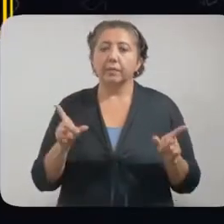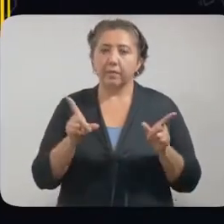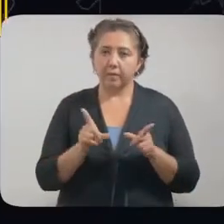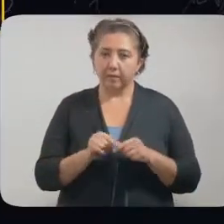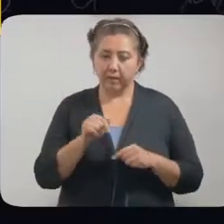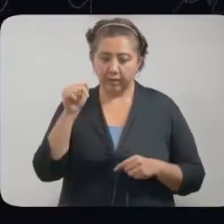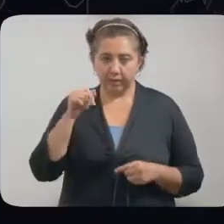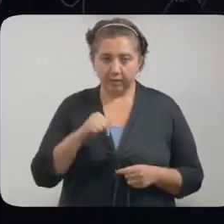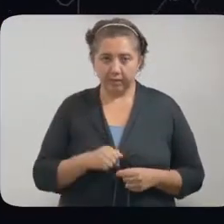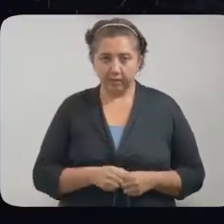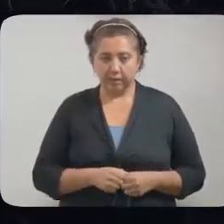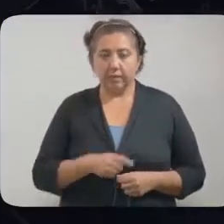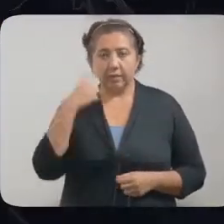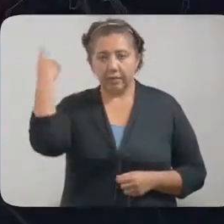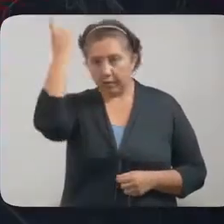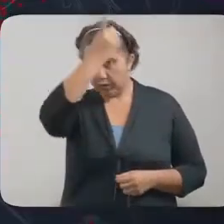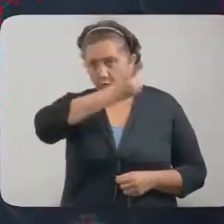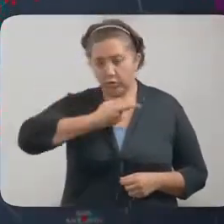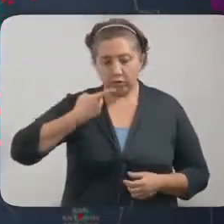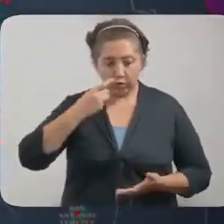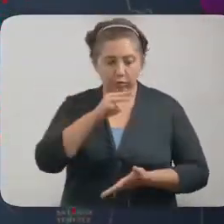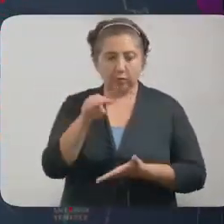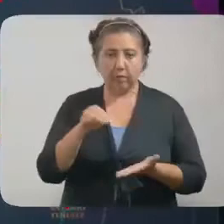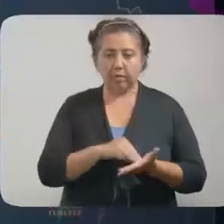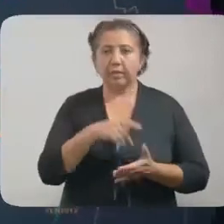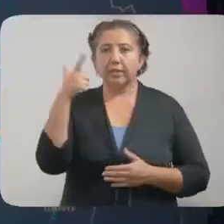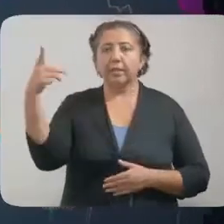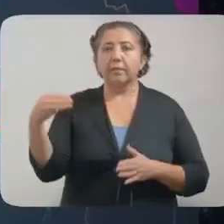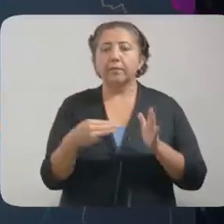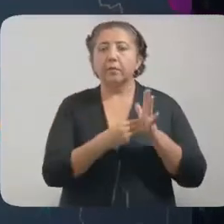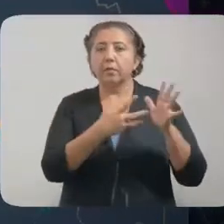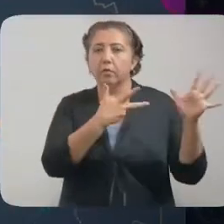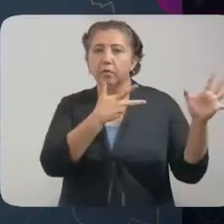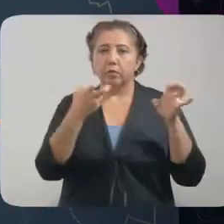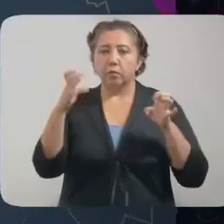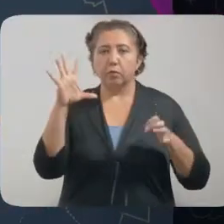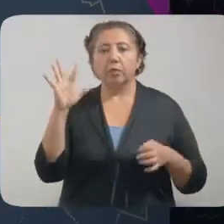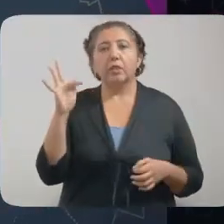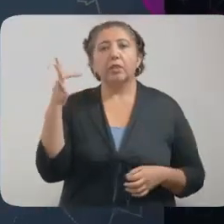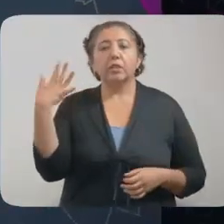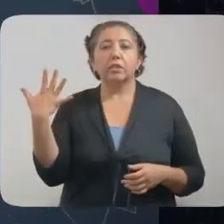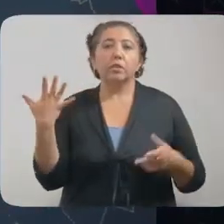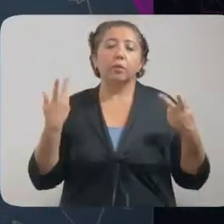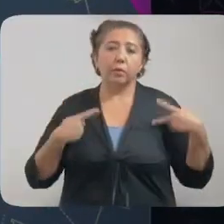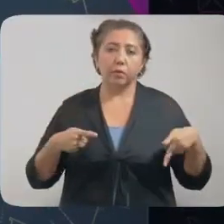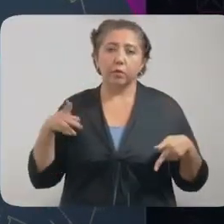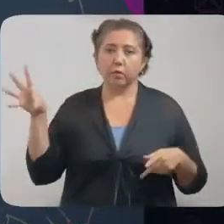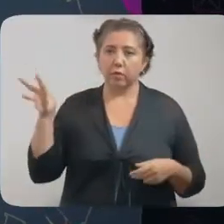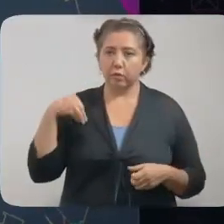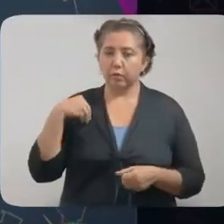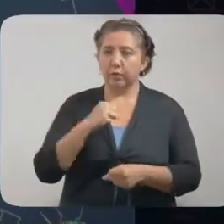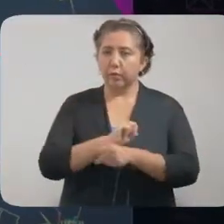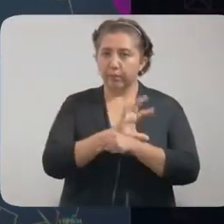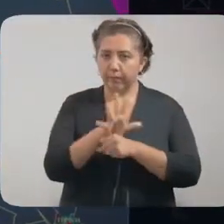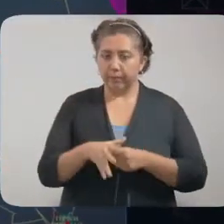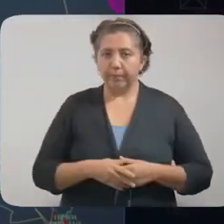Específicamente, se han diagnosticado en Mérida 7.845 personas contagiadas de coronavirus.